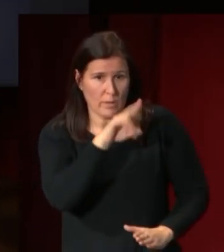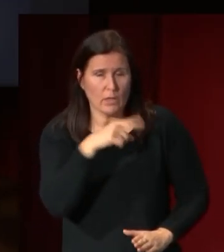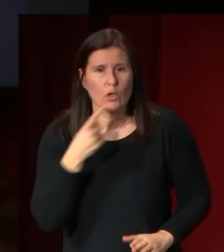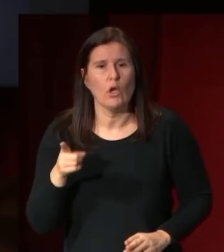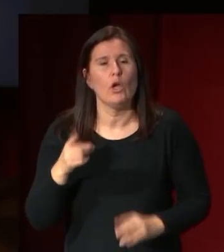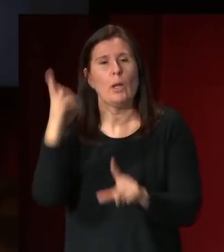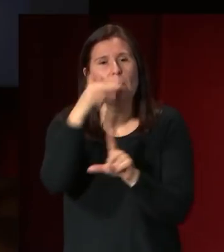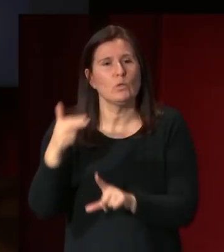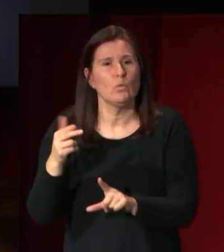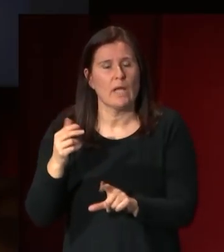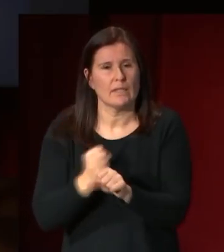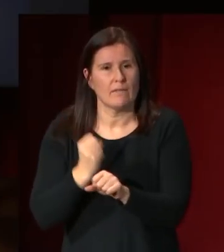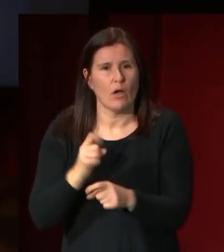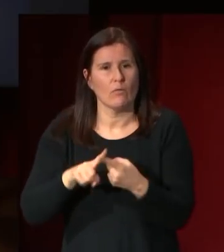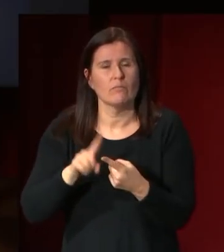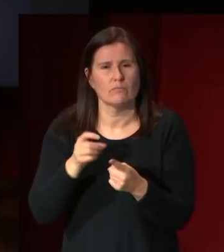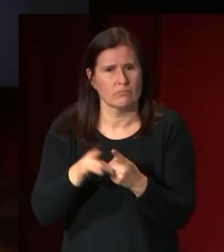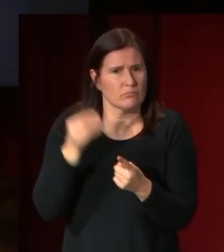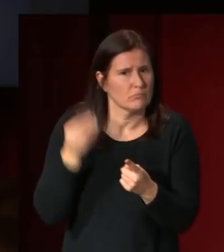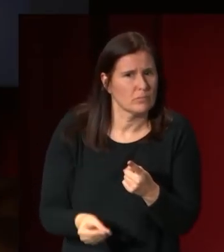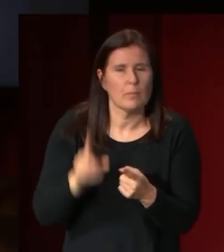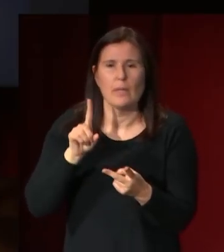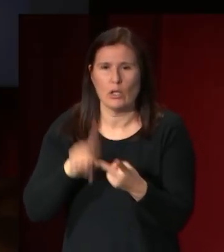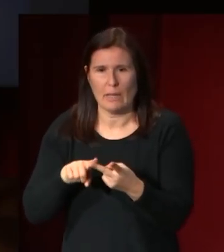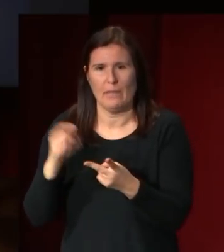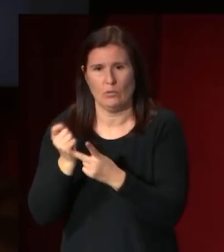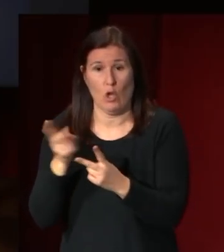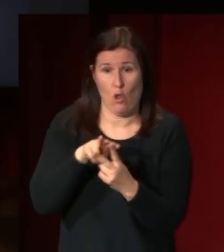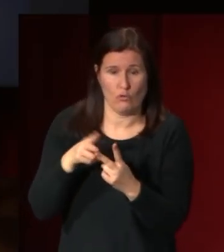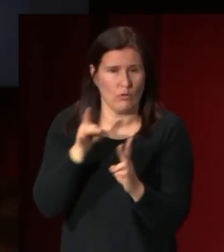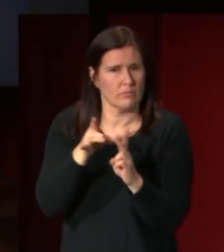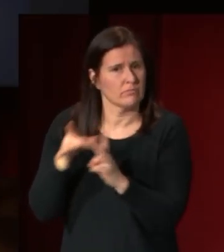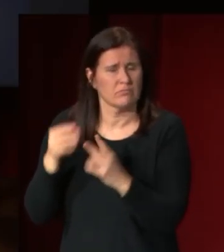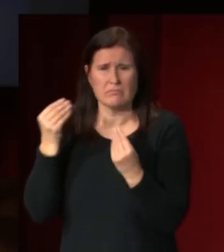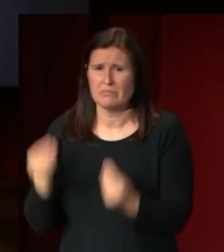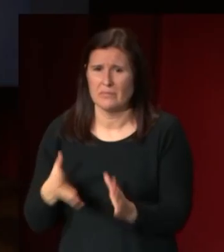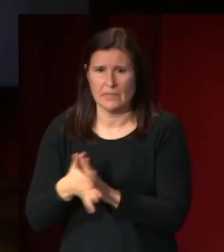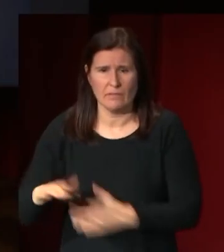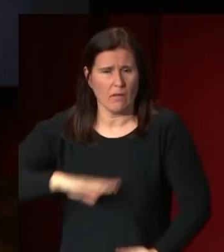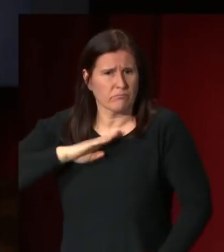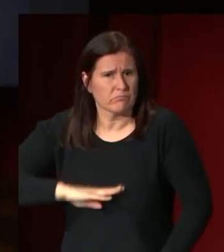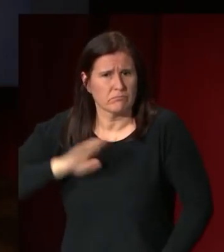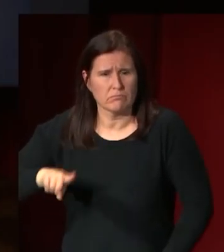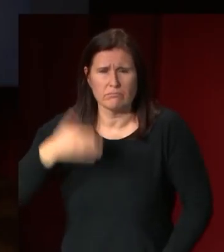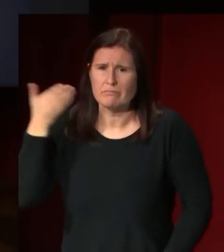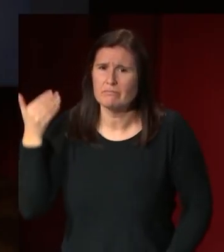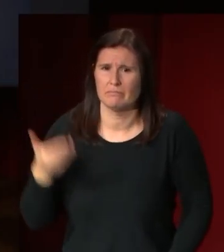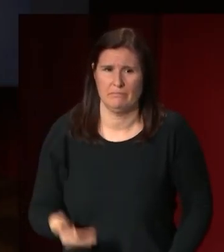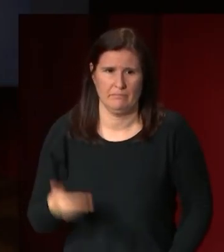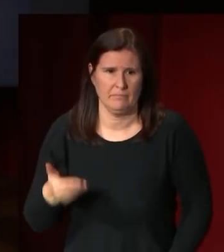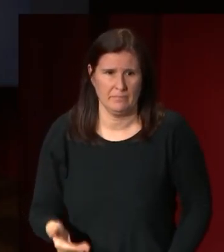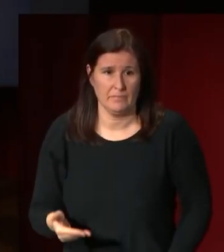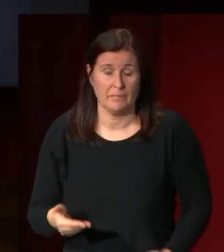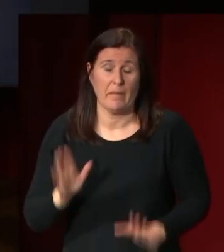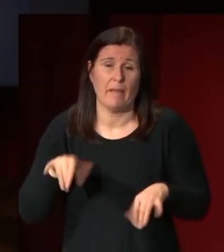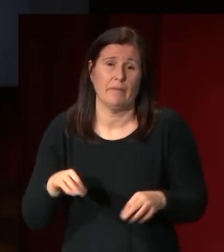pintura sino que también en escultura sino que también era en pintura o sea que tenía unas dotes muy importantes que bueno